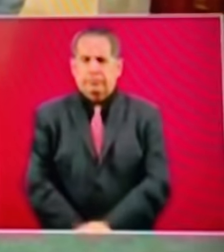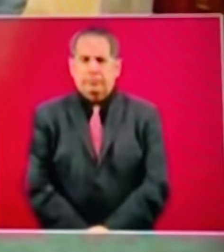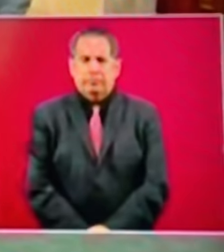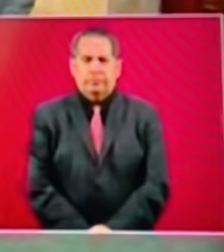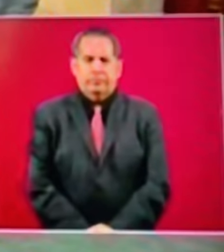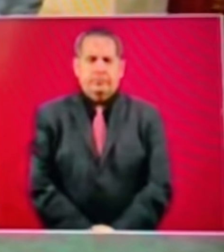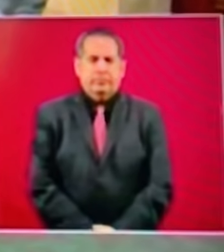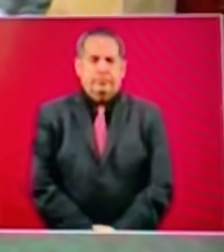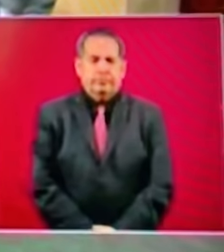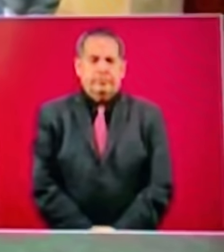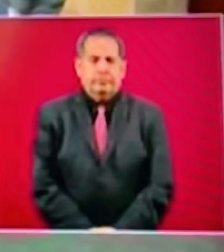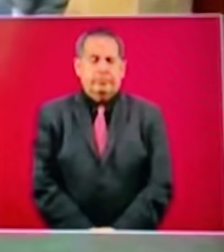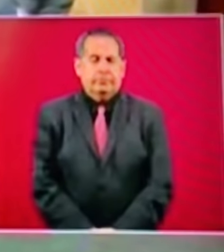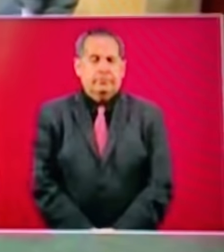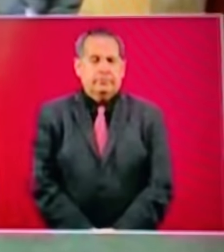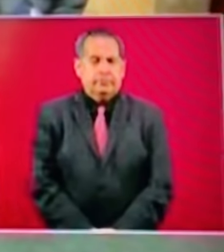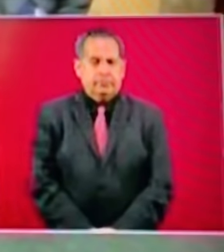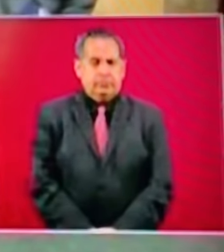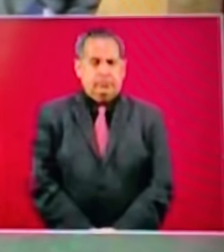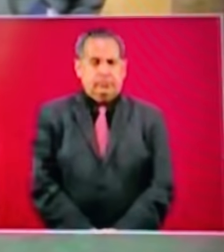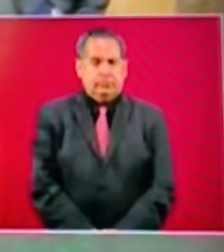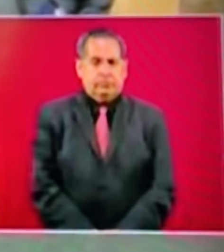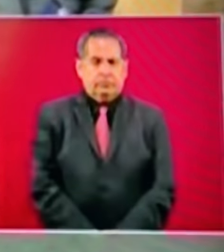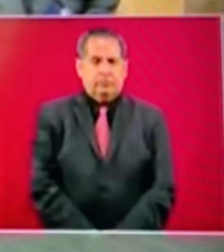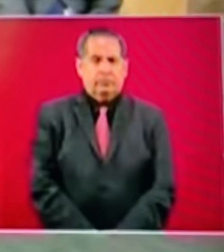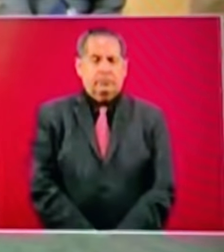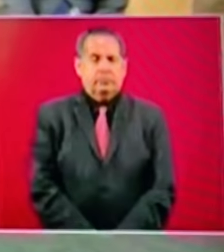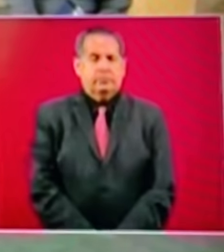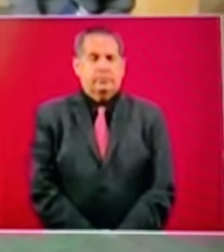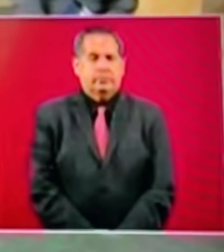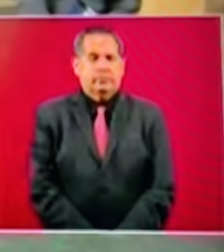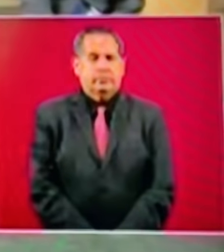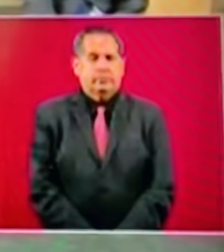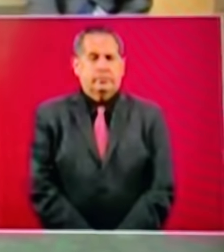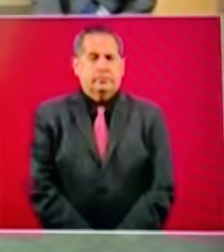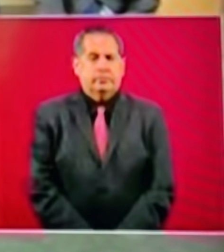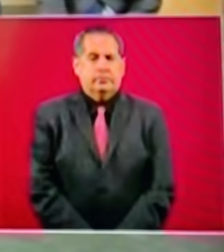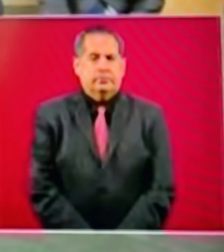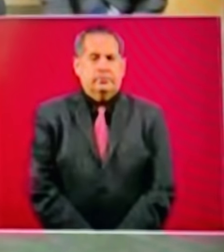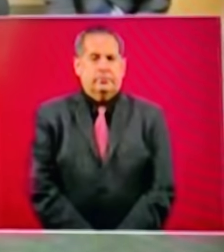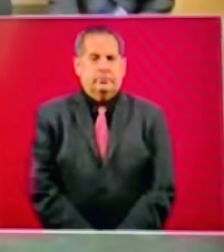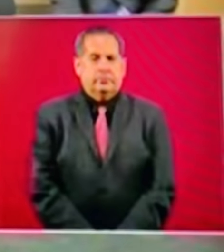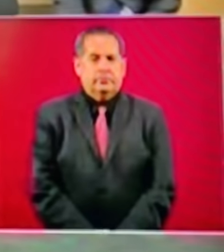presidente